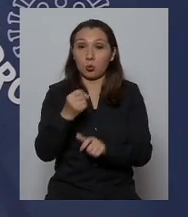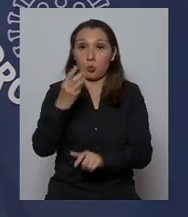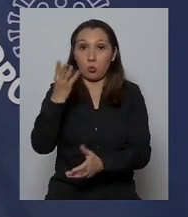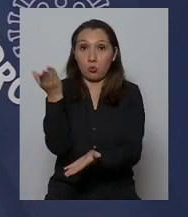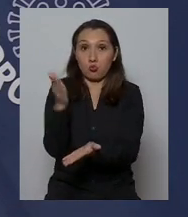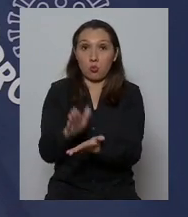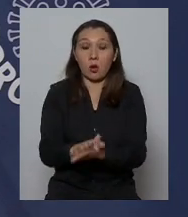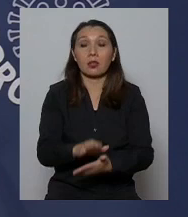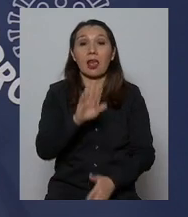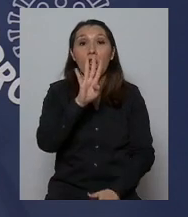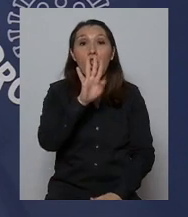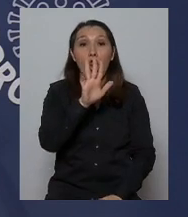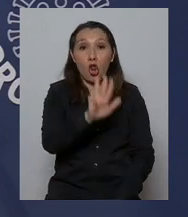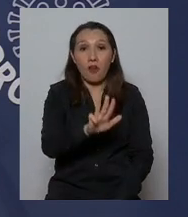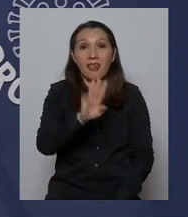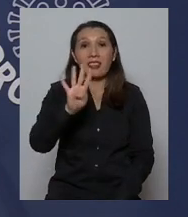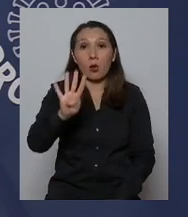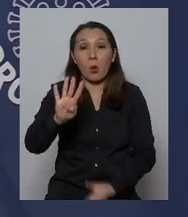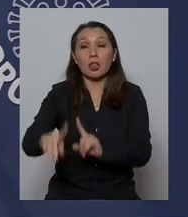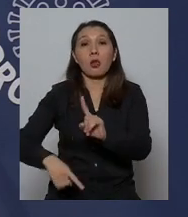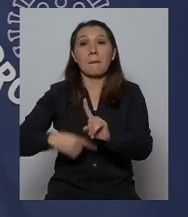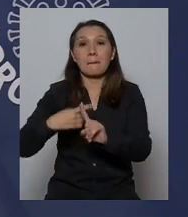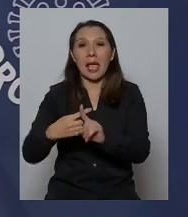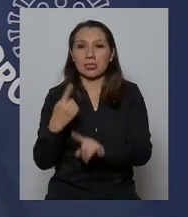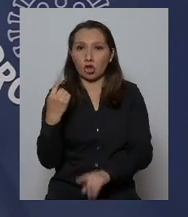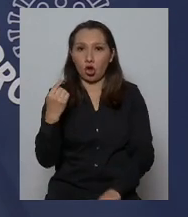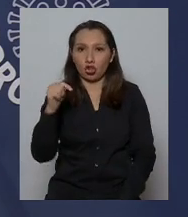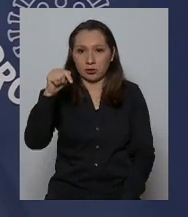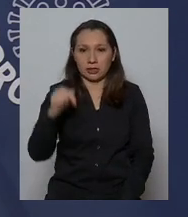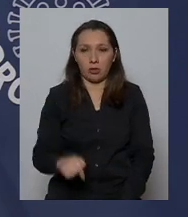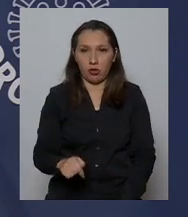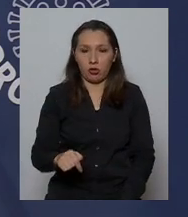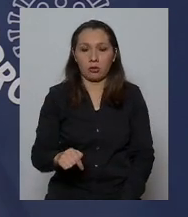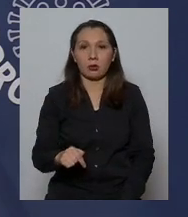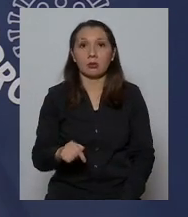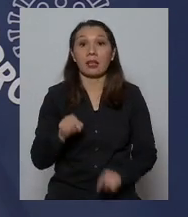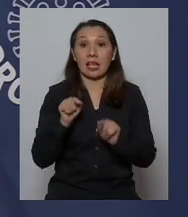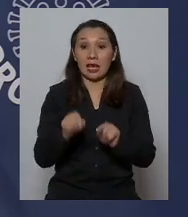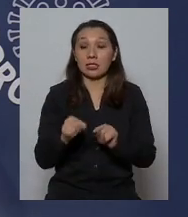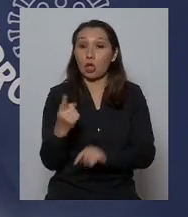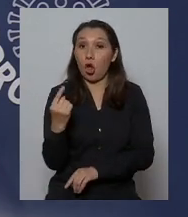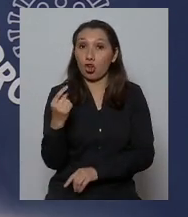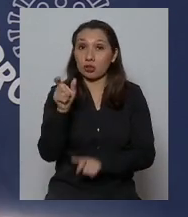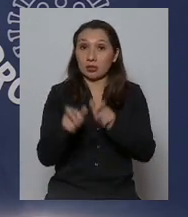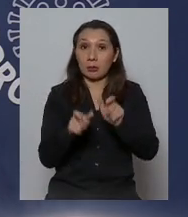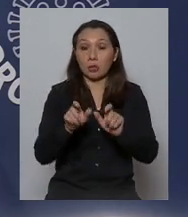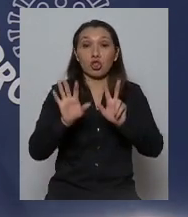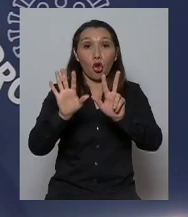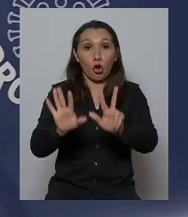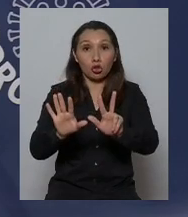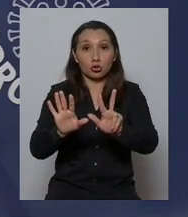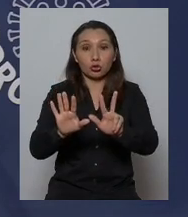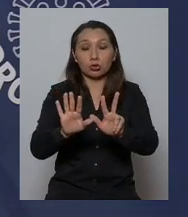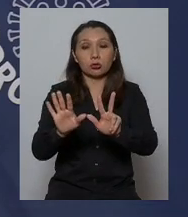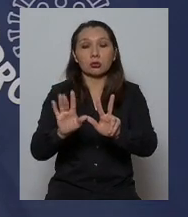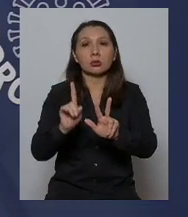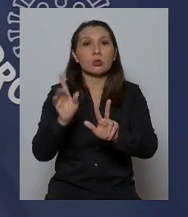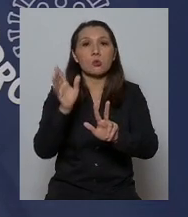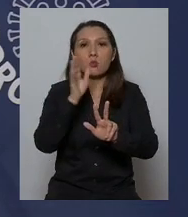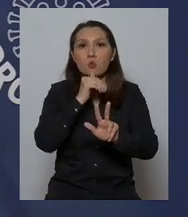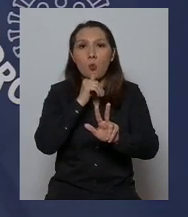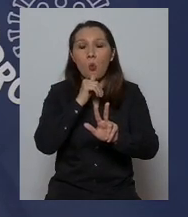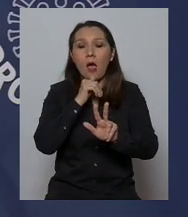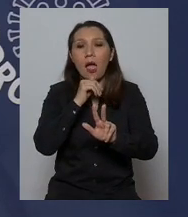son noventa cuatro más once el día de hoy y de estos once ocho personas no fueron